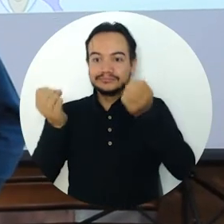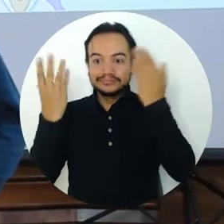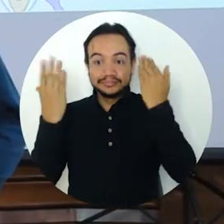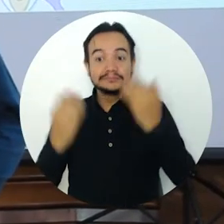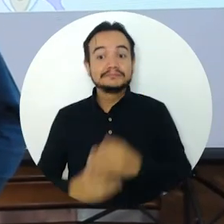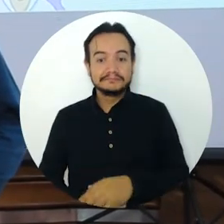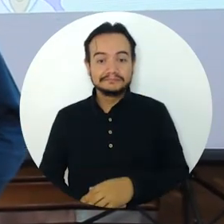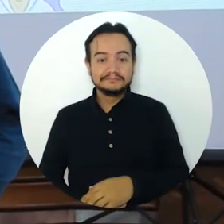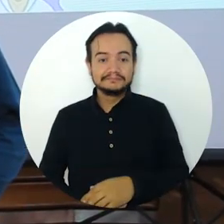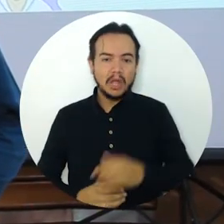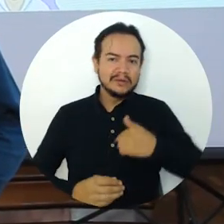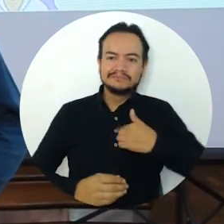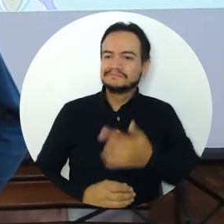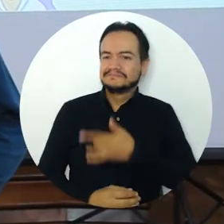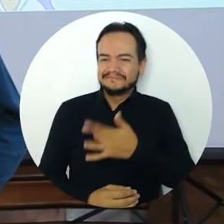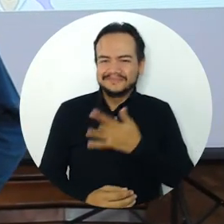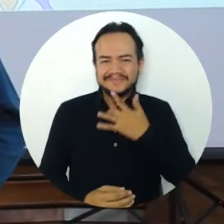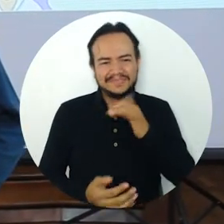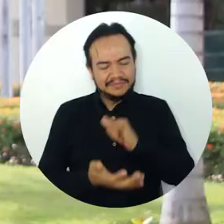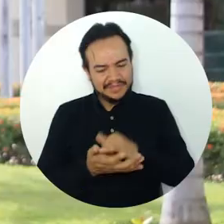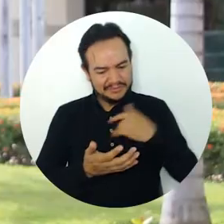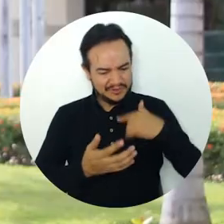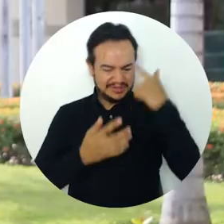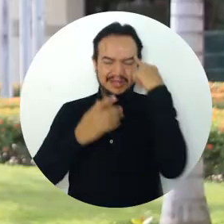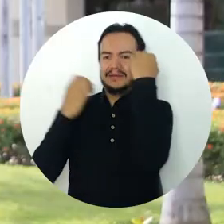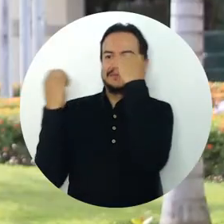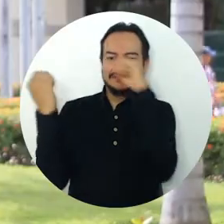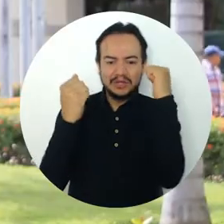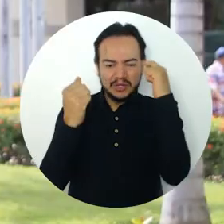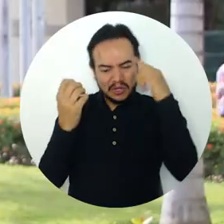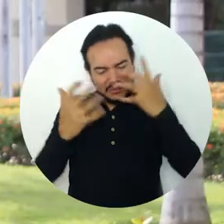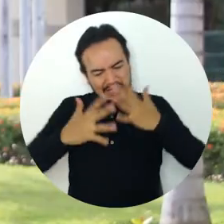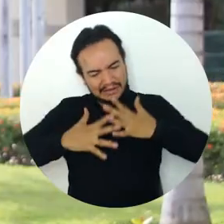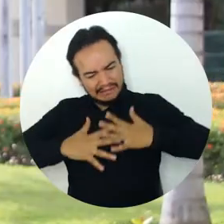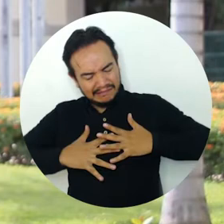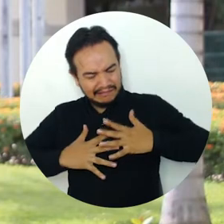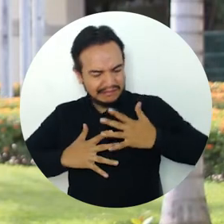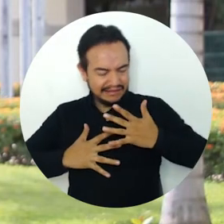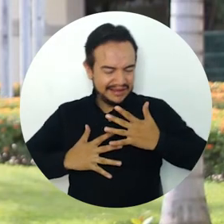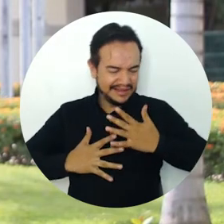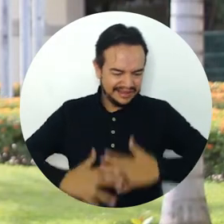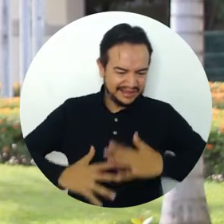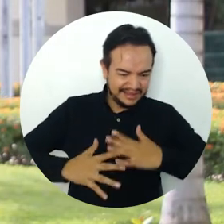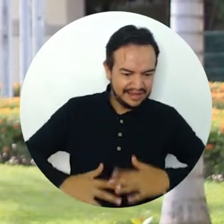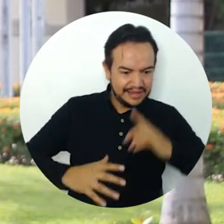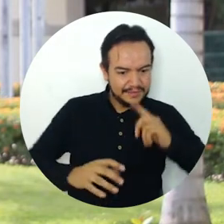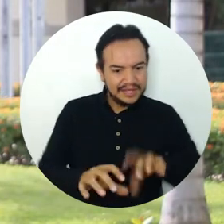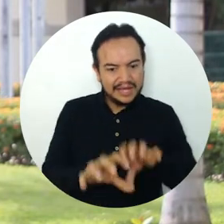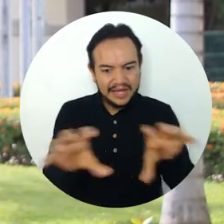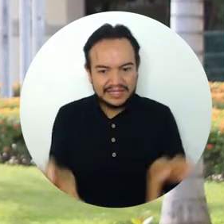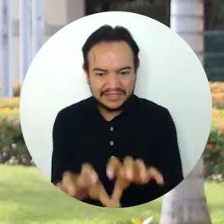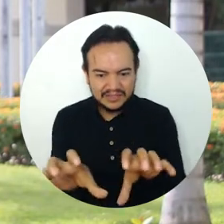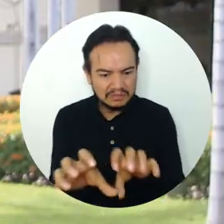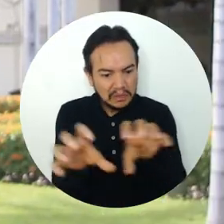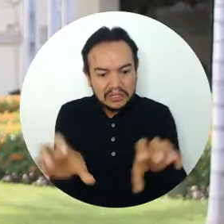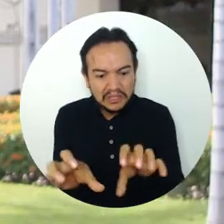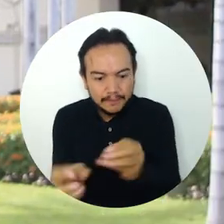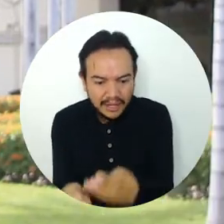aprendido a manejarlo, a mejorar poco a poco nuestra salud mental, a tener actividades para no solamente